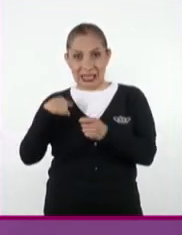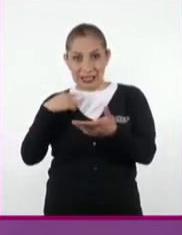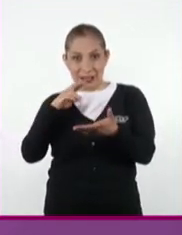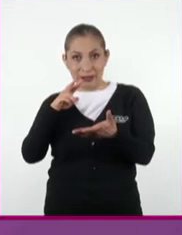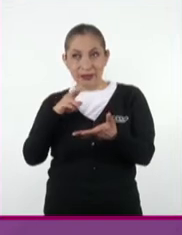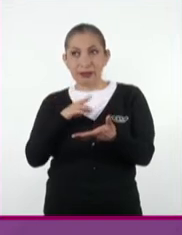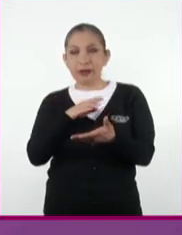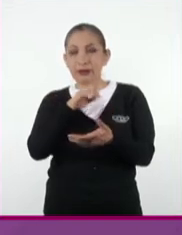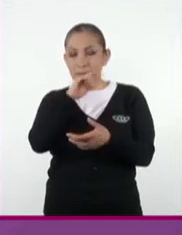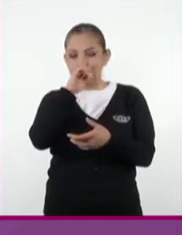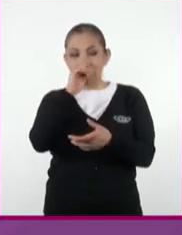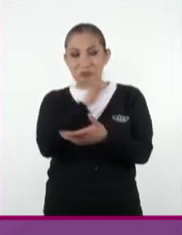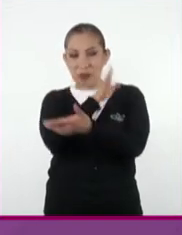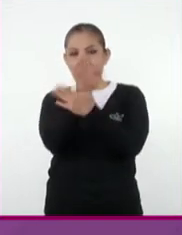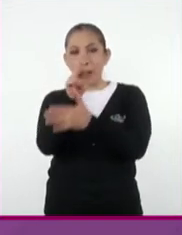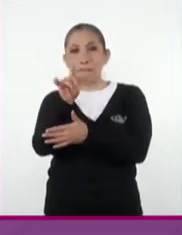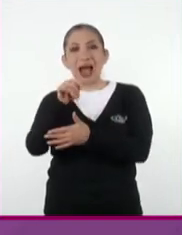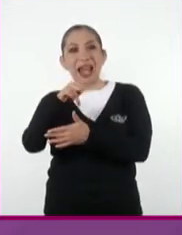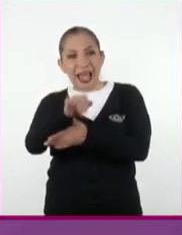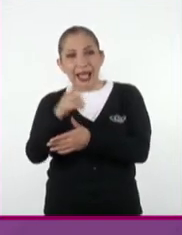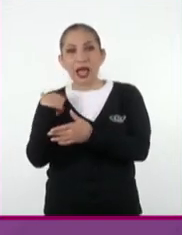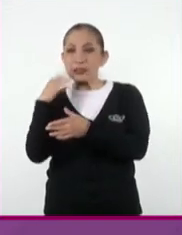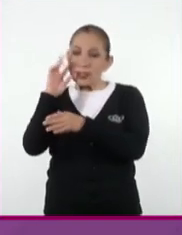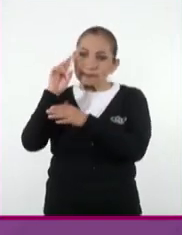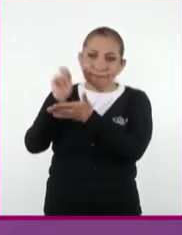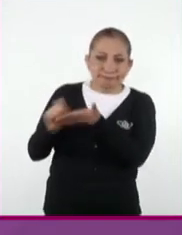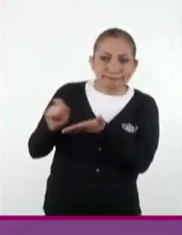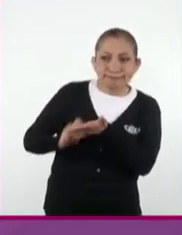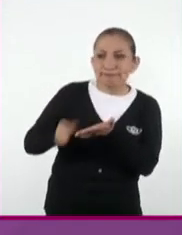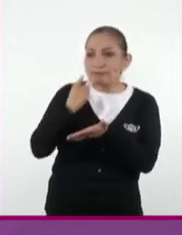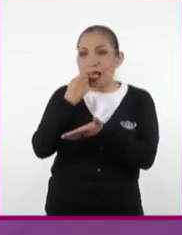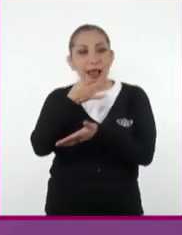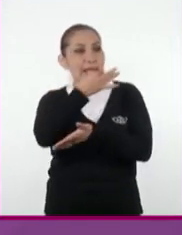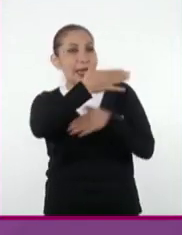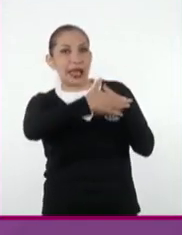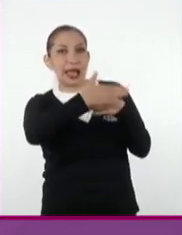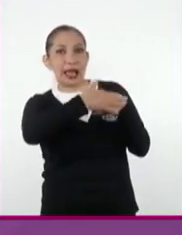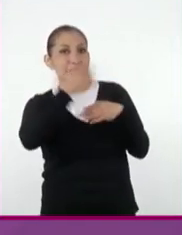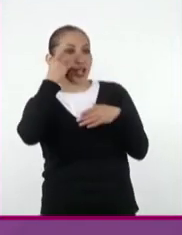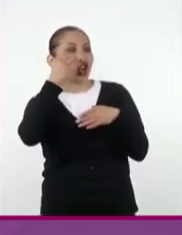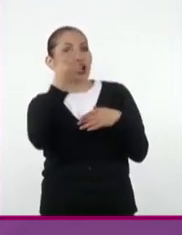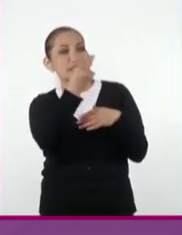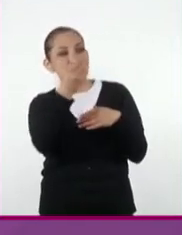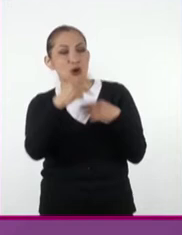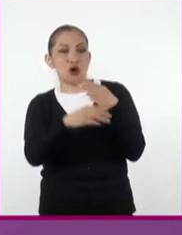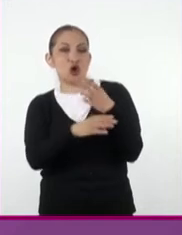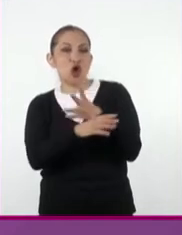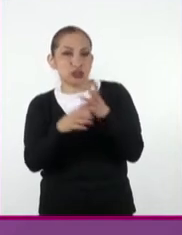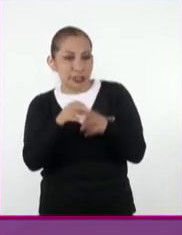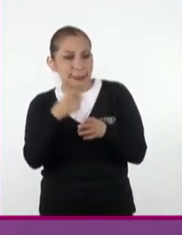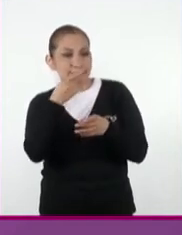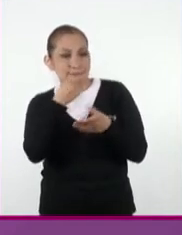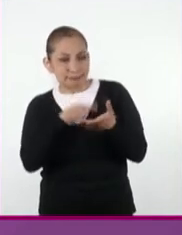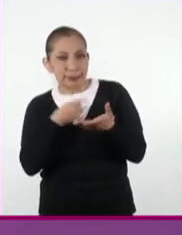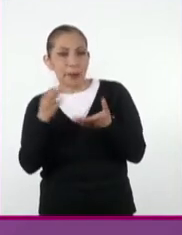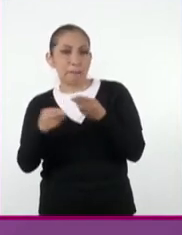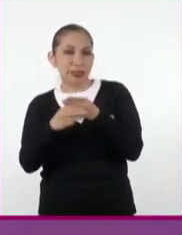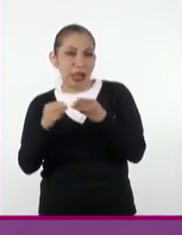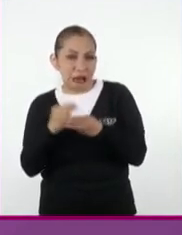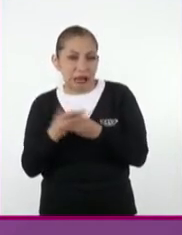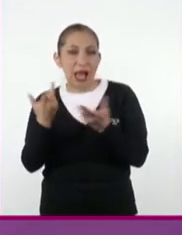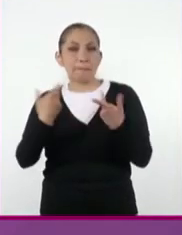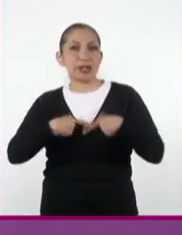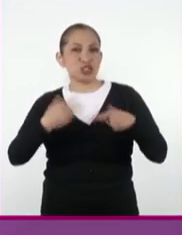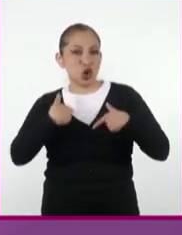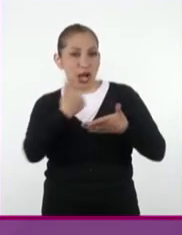Va a Palenque, hace su informe para decirle al director qué es lo que necesitaba, recursos materiales,